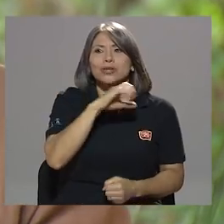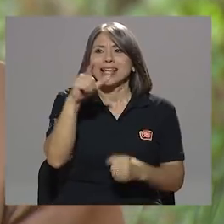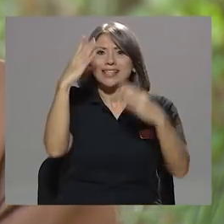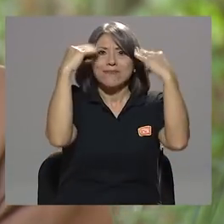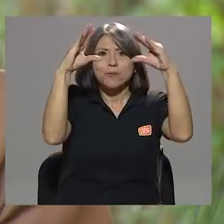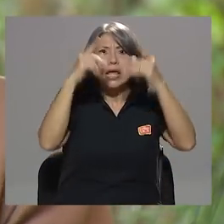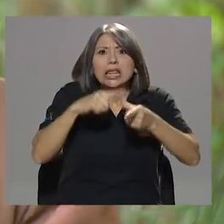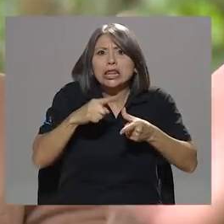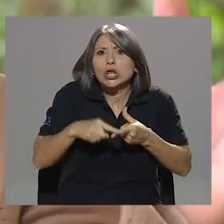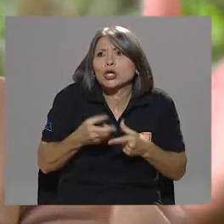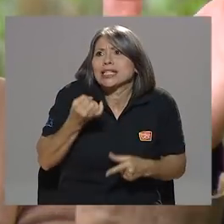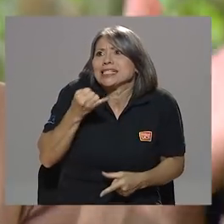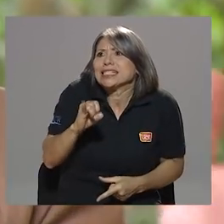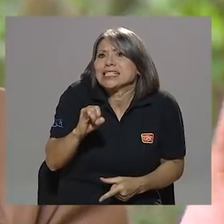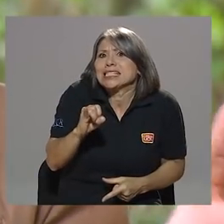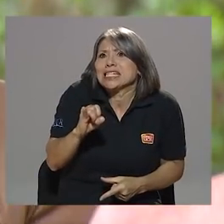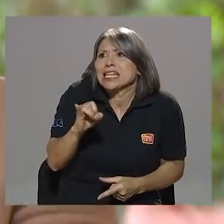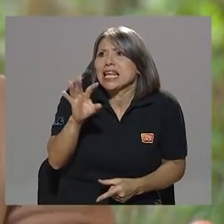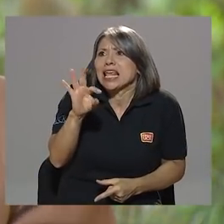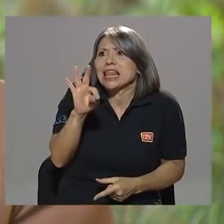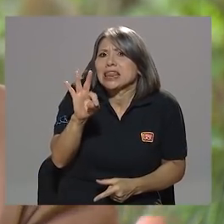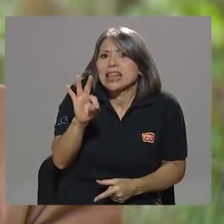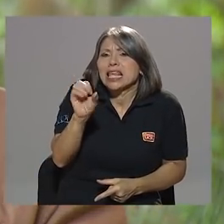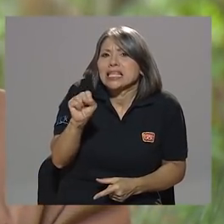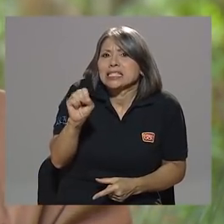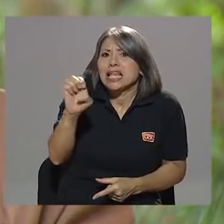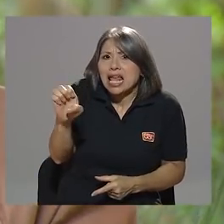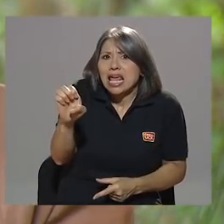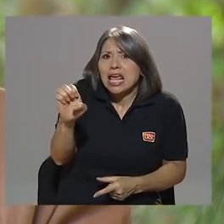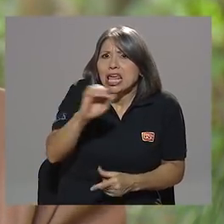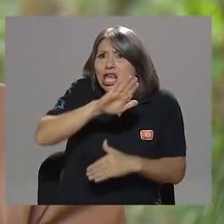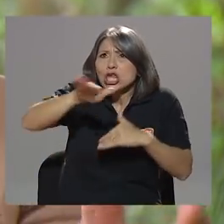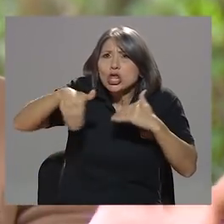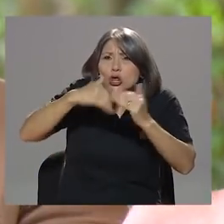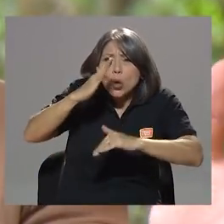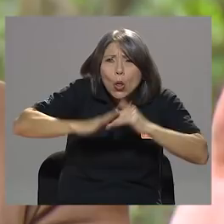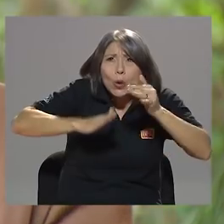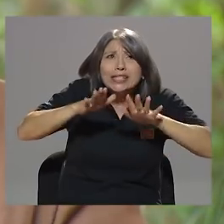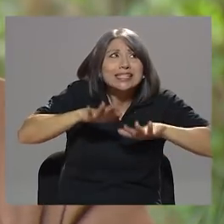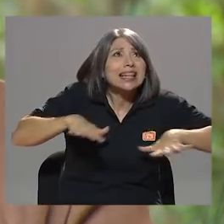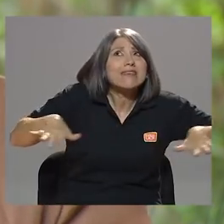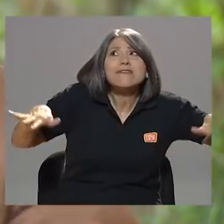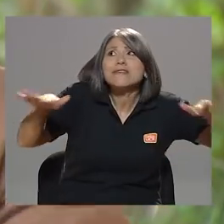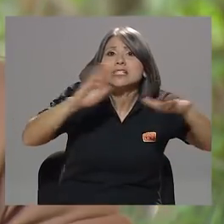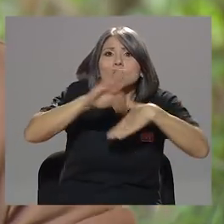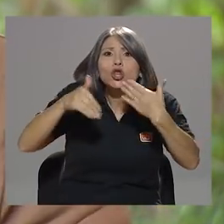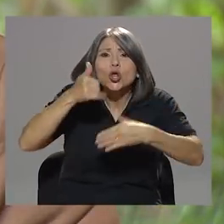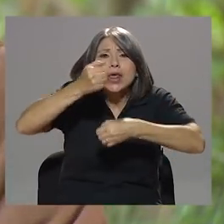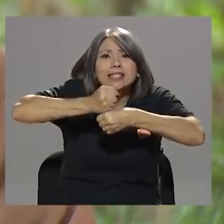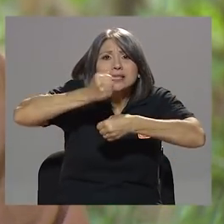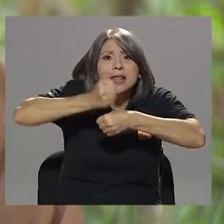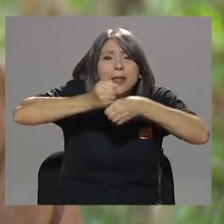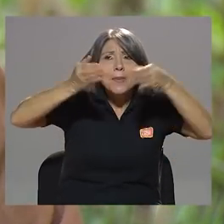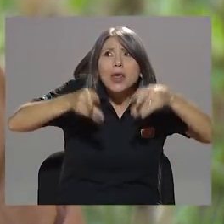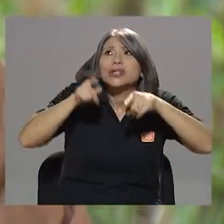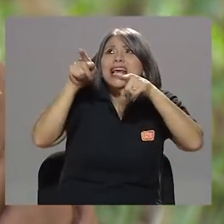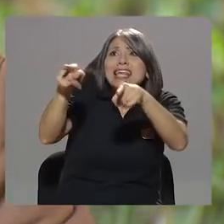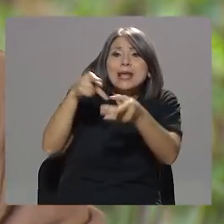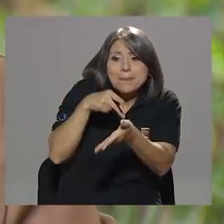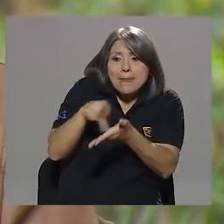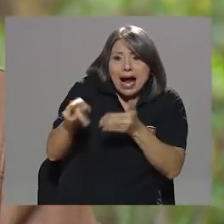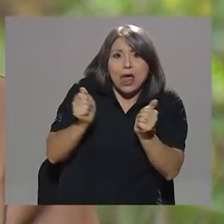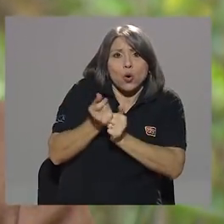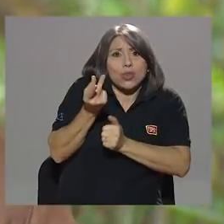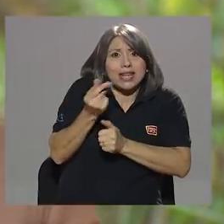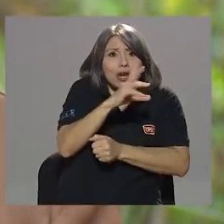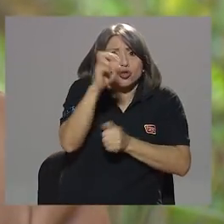Entonces, si el tribunal y todo ese edificio, cuando se separa ahí en el tribunal y usted ve todo ese edificio y ese montón de personal pagado con la plata de los costarricenses me